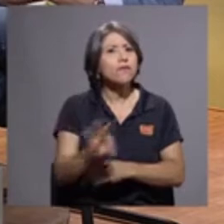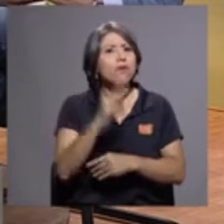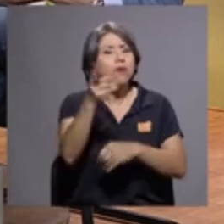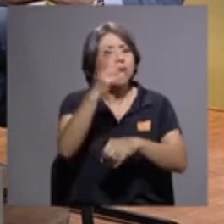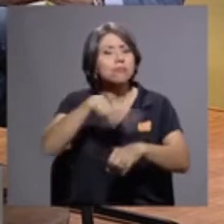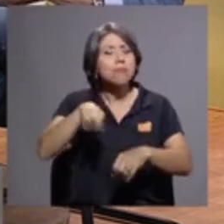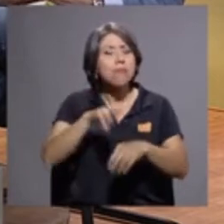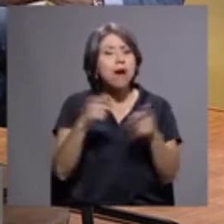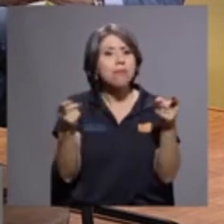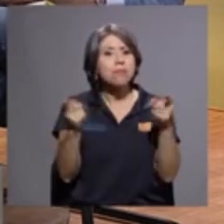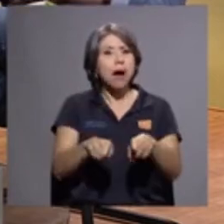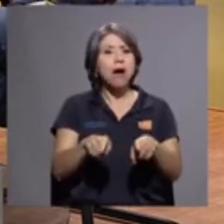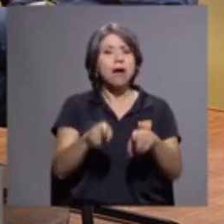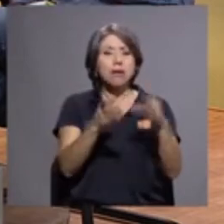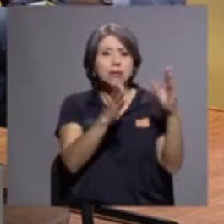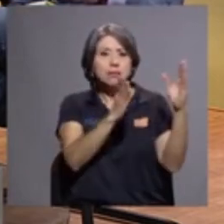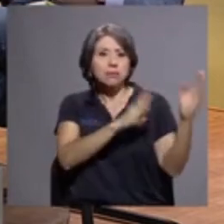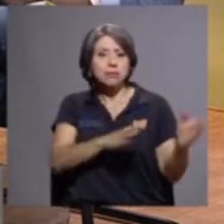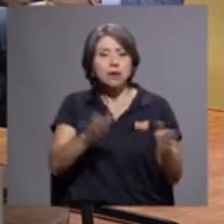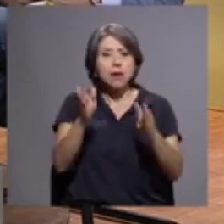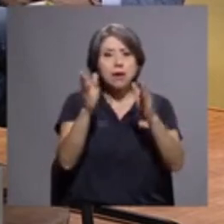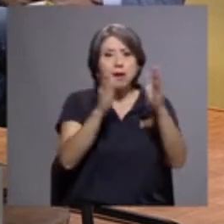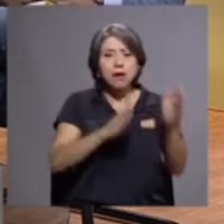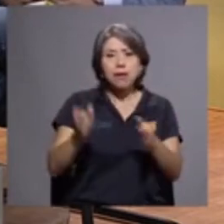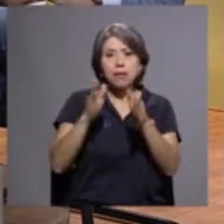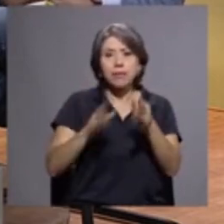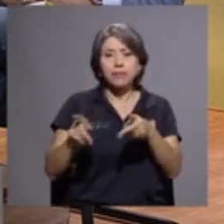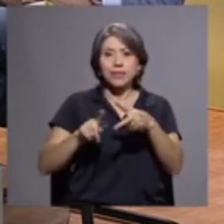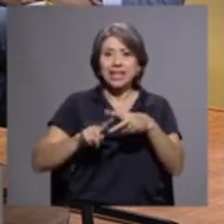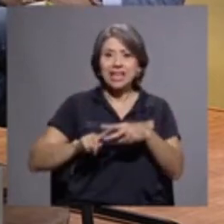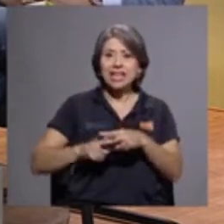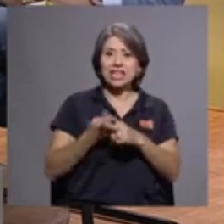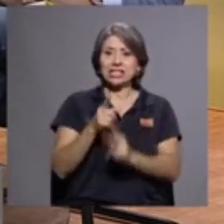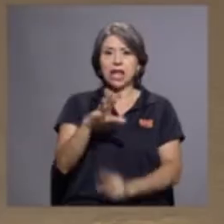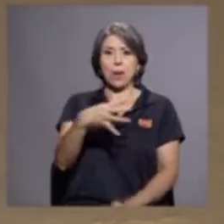organizan y inician sus procesos.